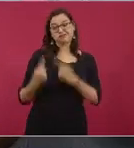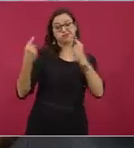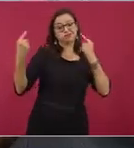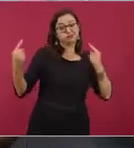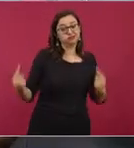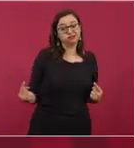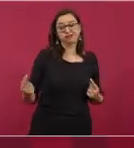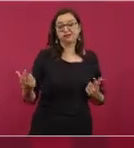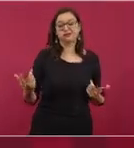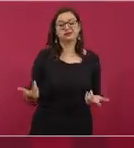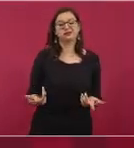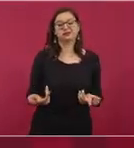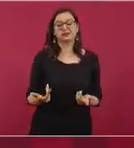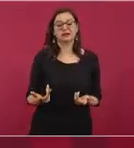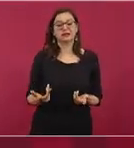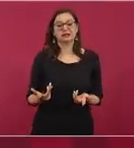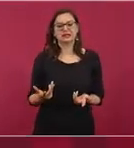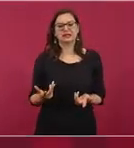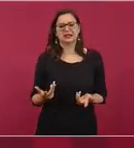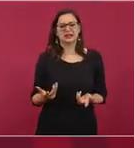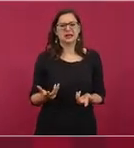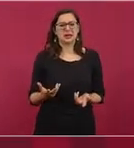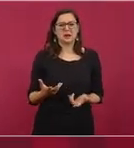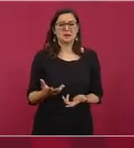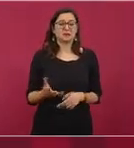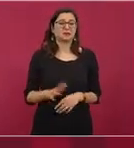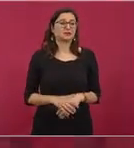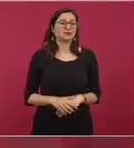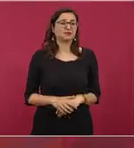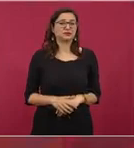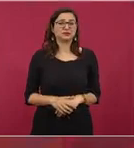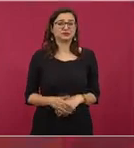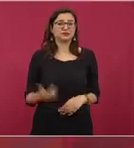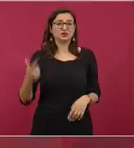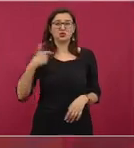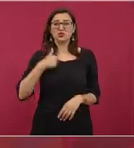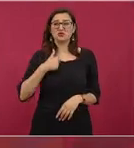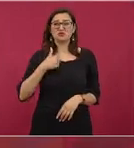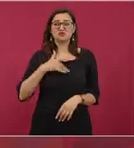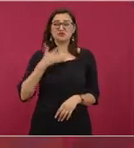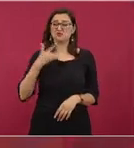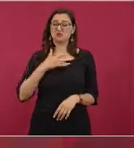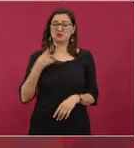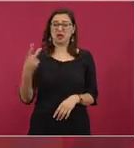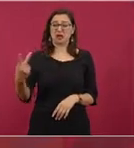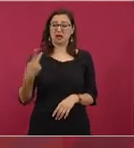Calderón en mi caso yo creo que desde hace 20 años